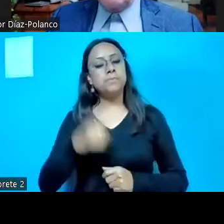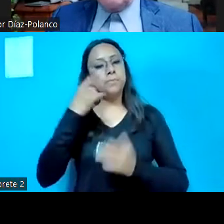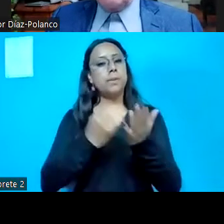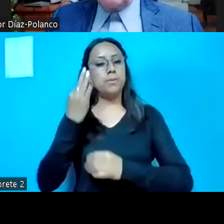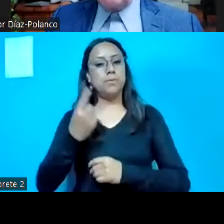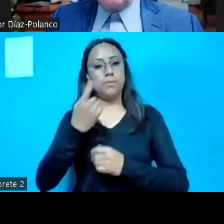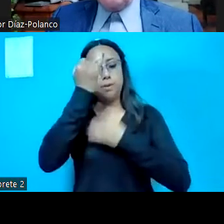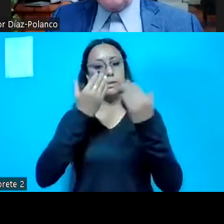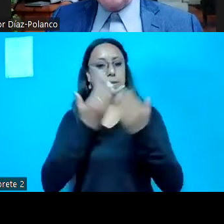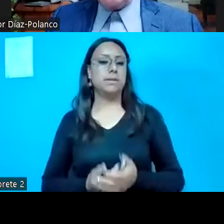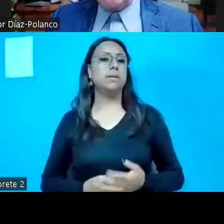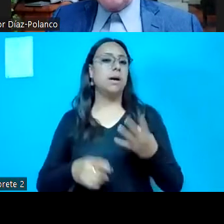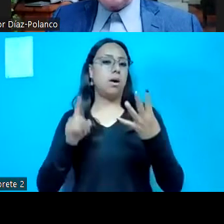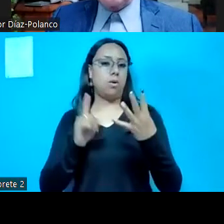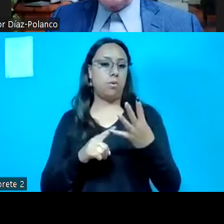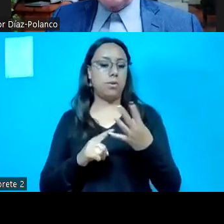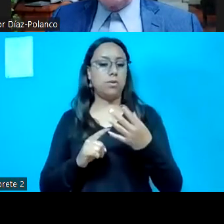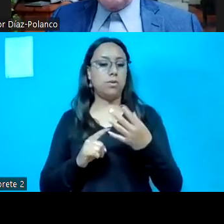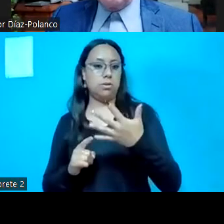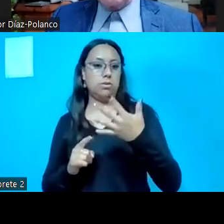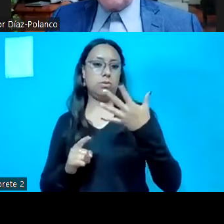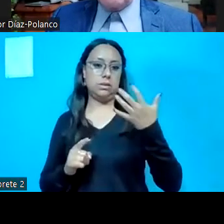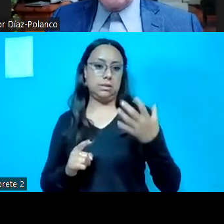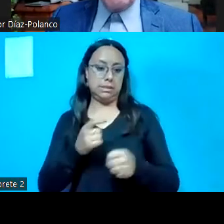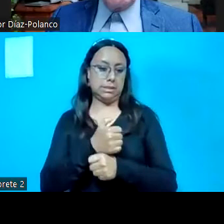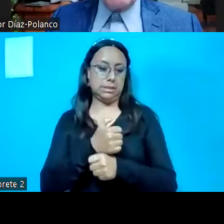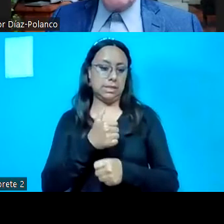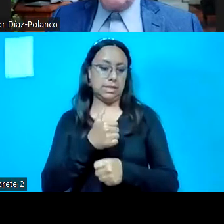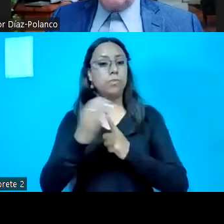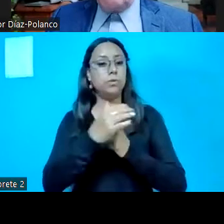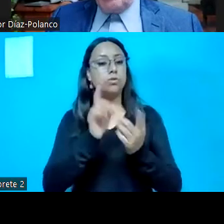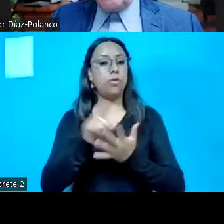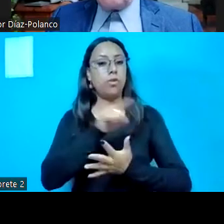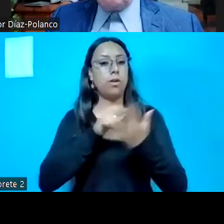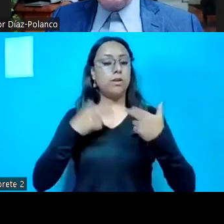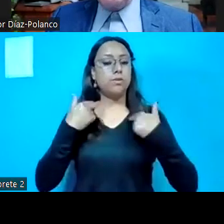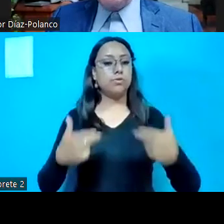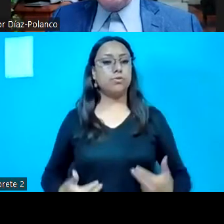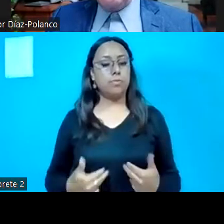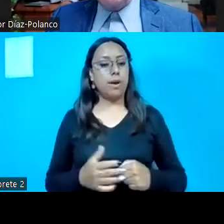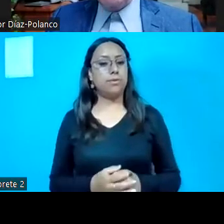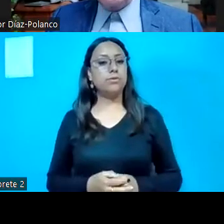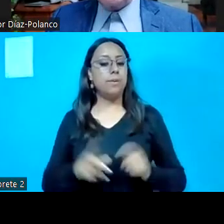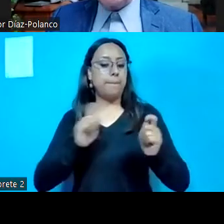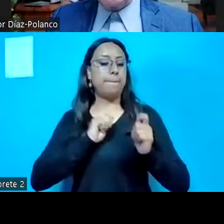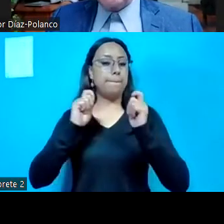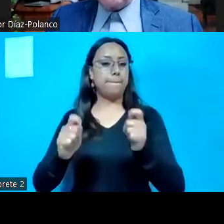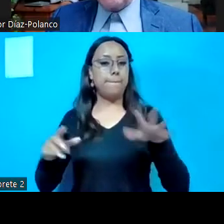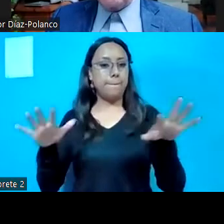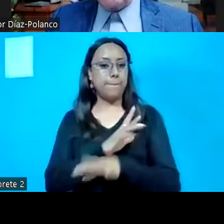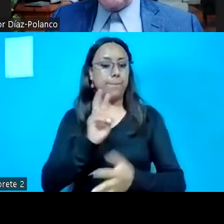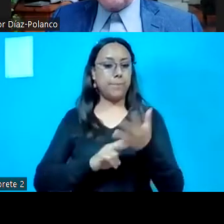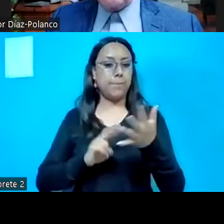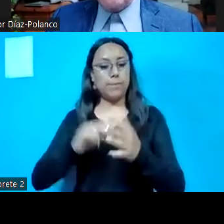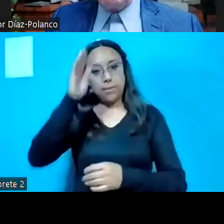de la Comisión de Derechos Humanos, mediante los cuales, en primer lugar, remite el modificatorio al